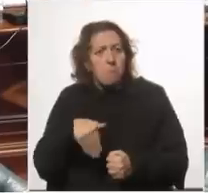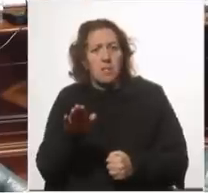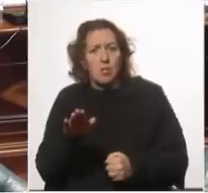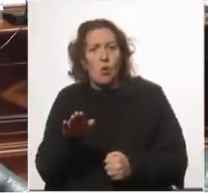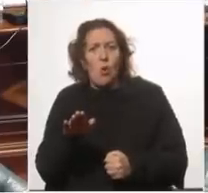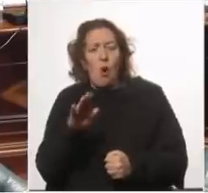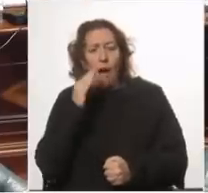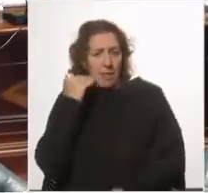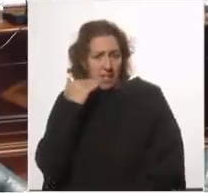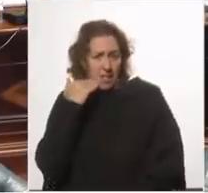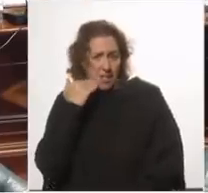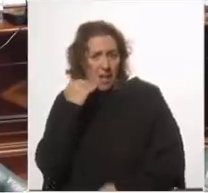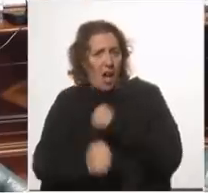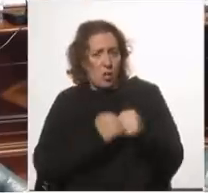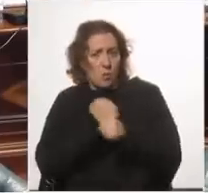el año pasado?